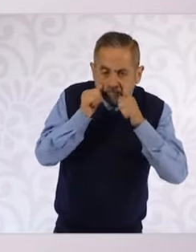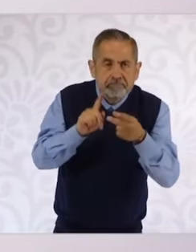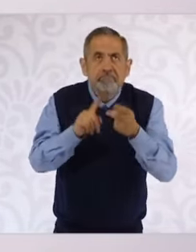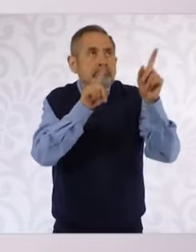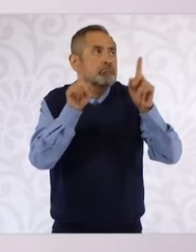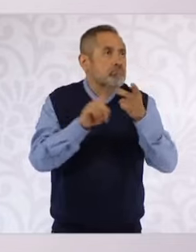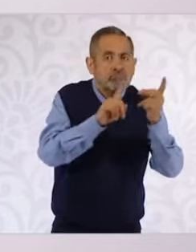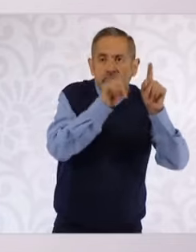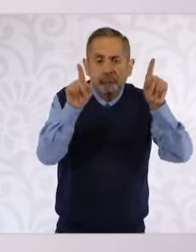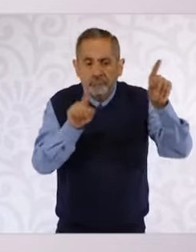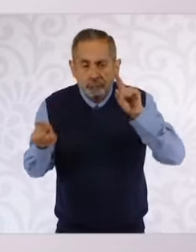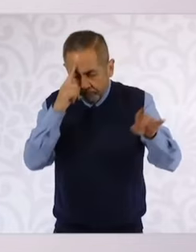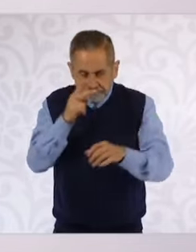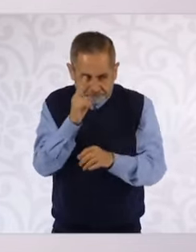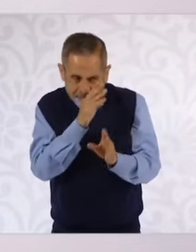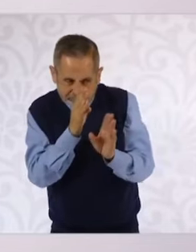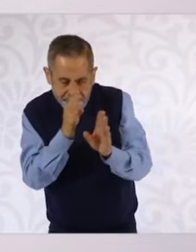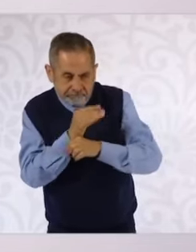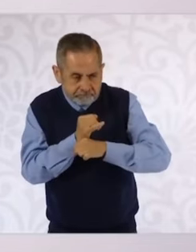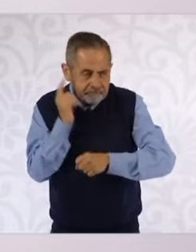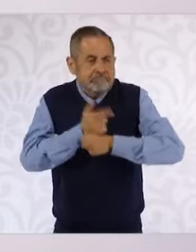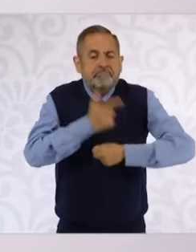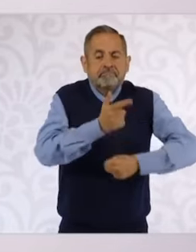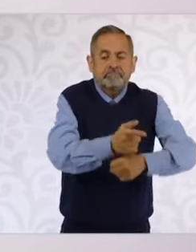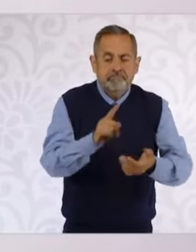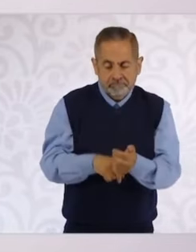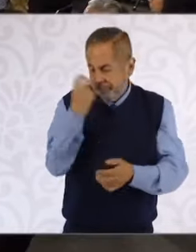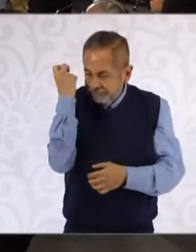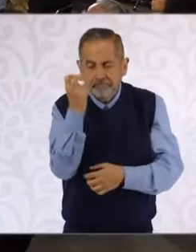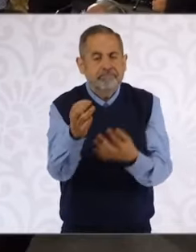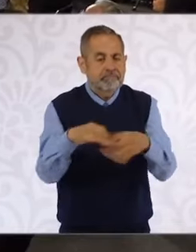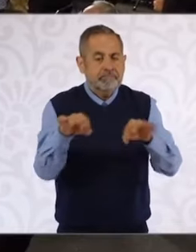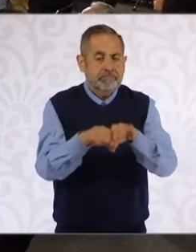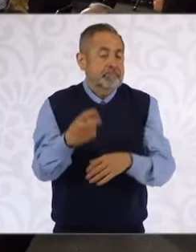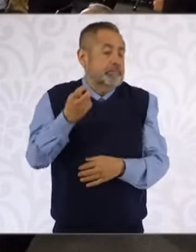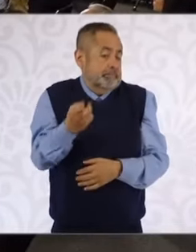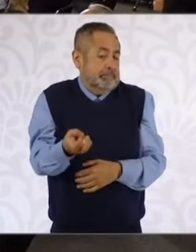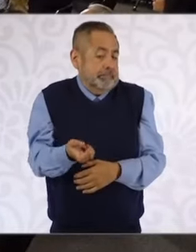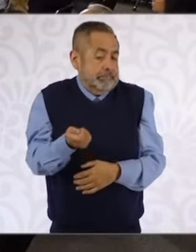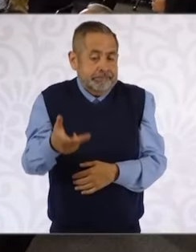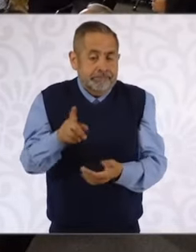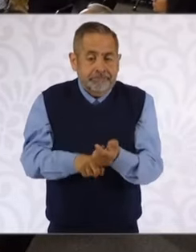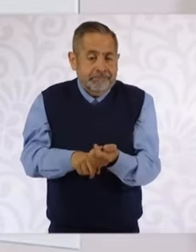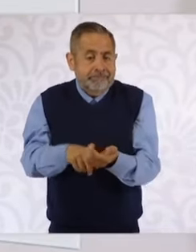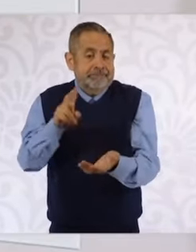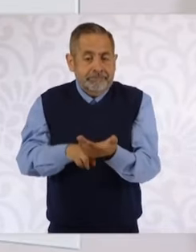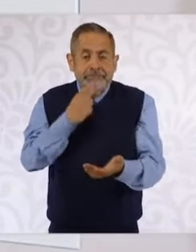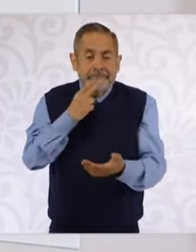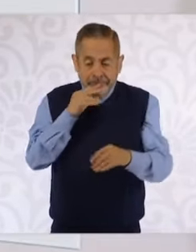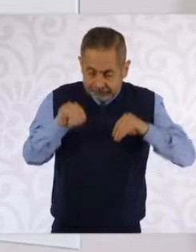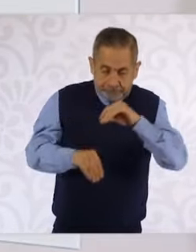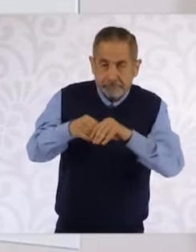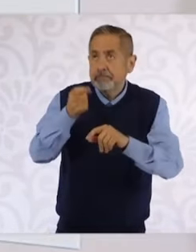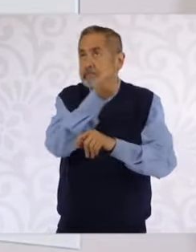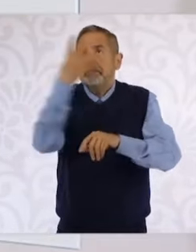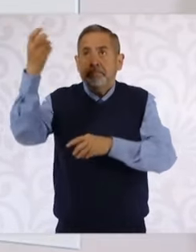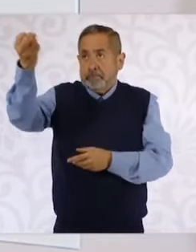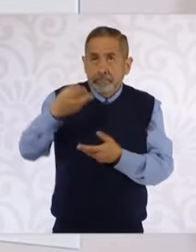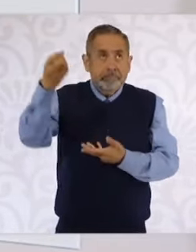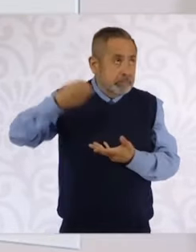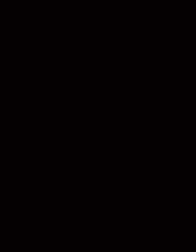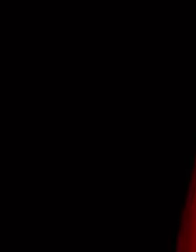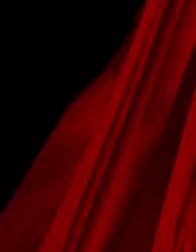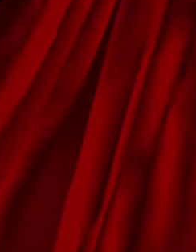para ver la inteligencia e investigación cómo va avanzando. Esta es la plataforma que va a fortalecerse en la medida en que tengamos más